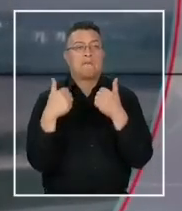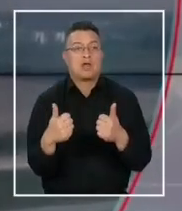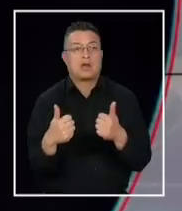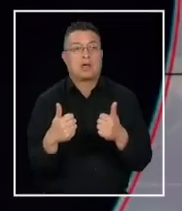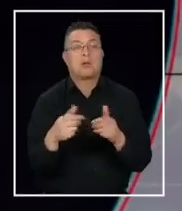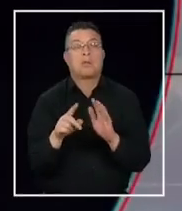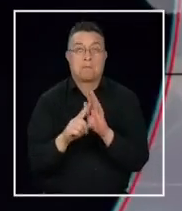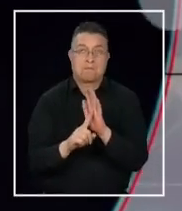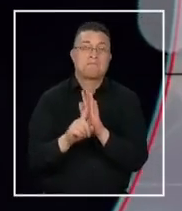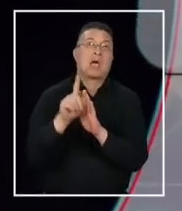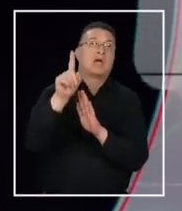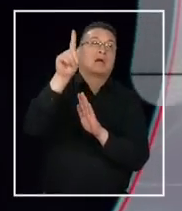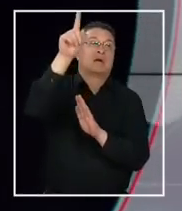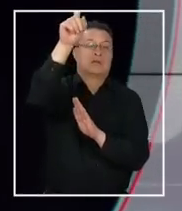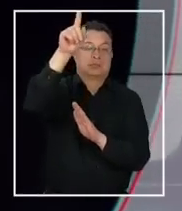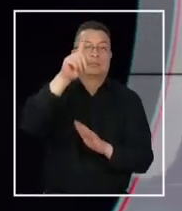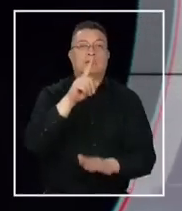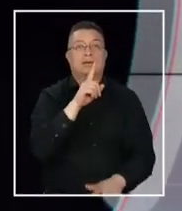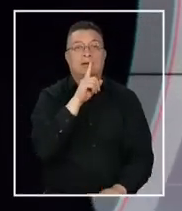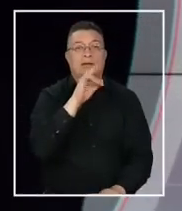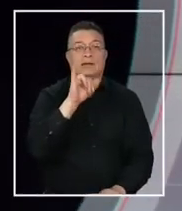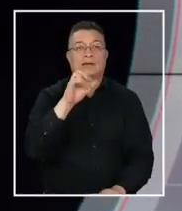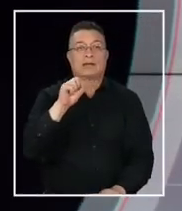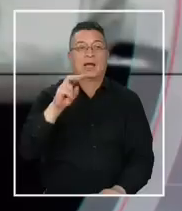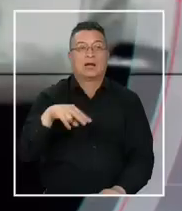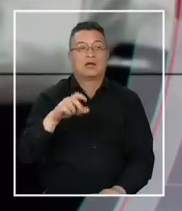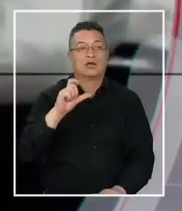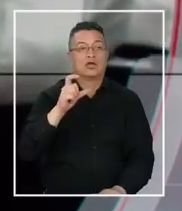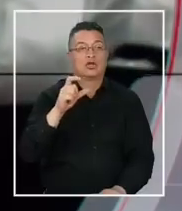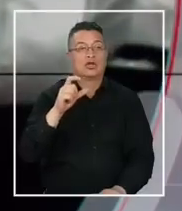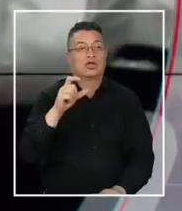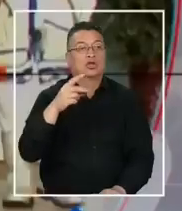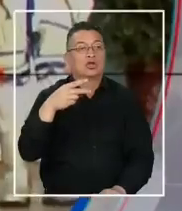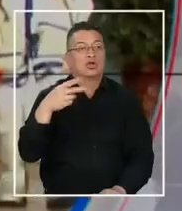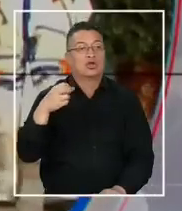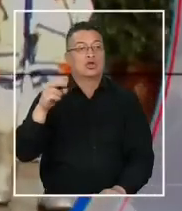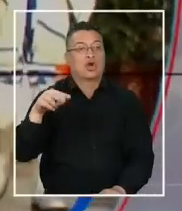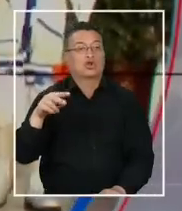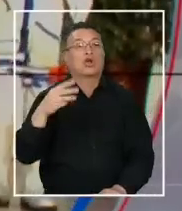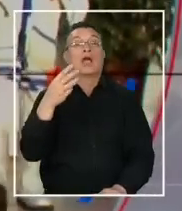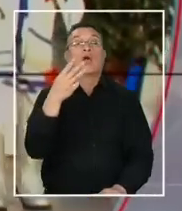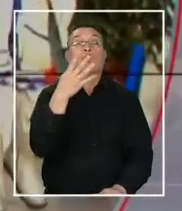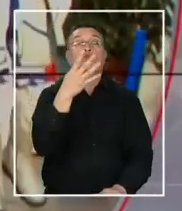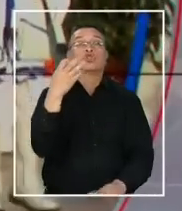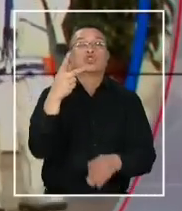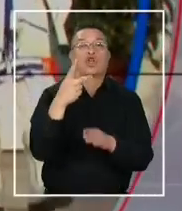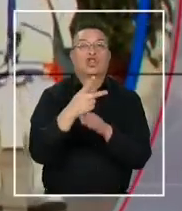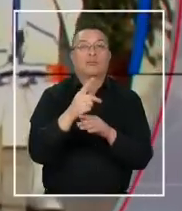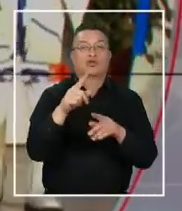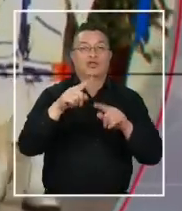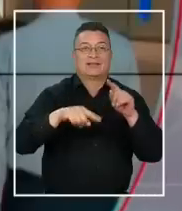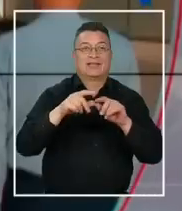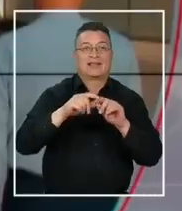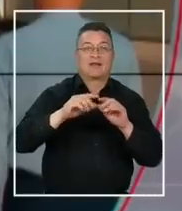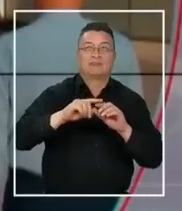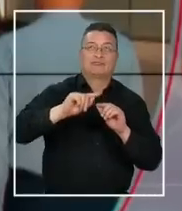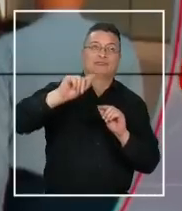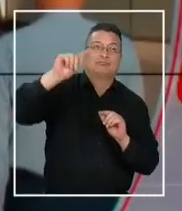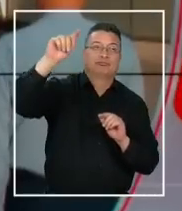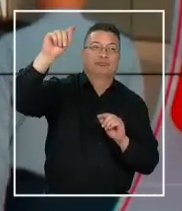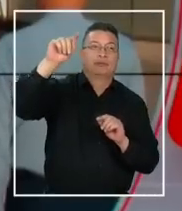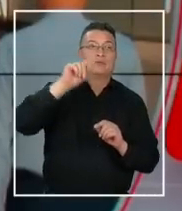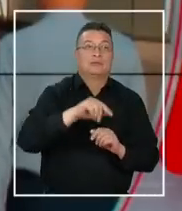puso a más tripulantes en la estación Tiangong, que orbita a más de 400 kilómetros de la Tierra. La nave llevó tres